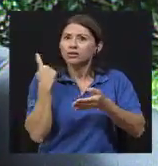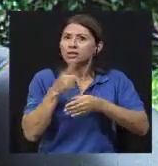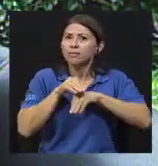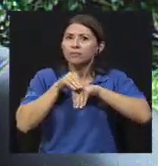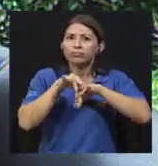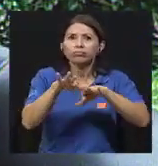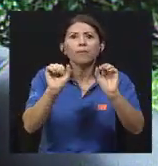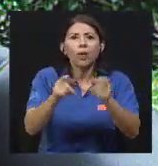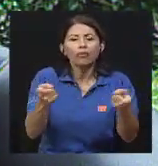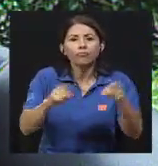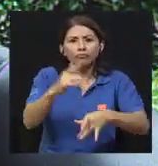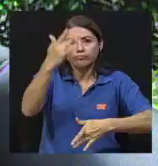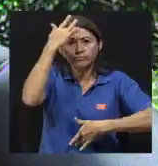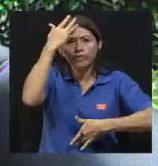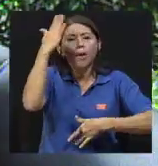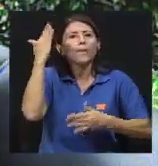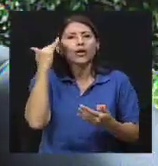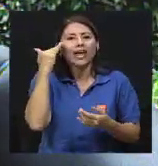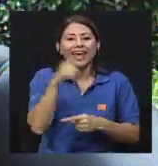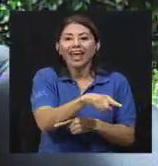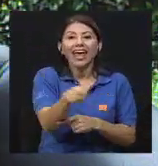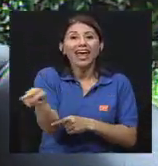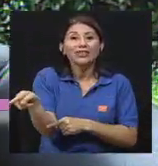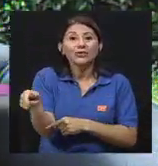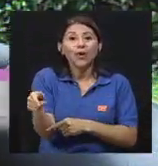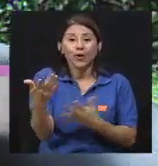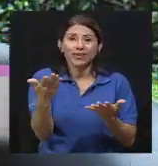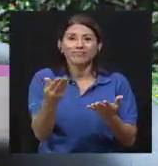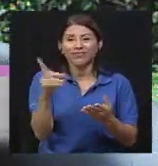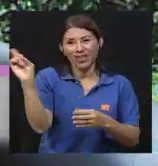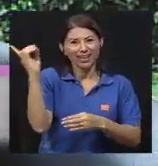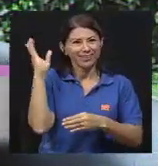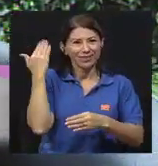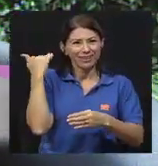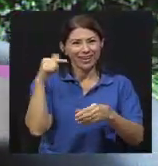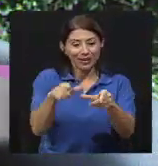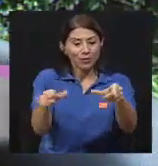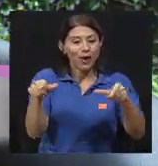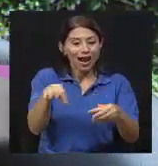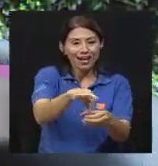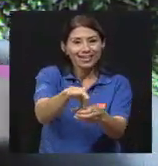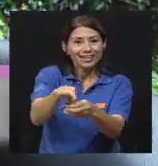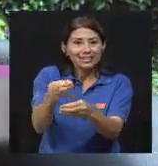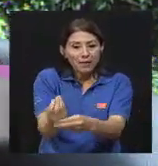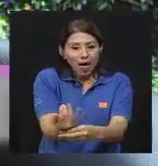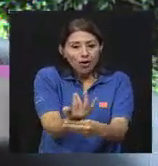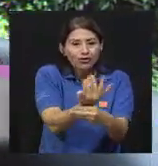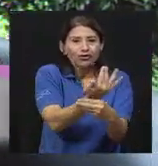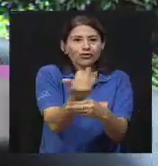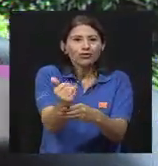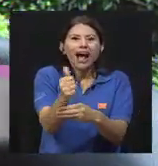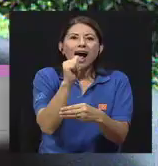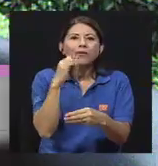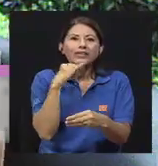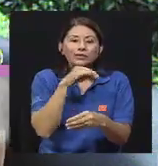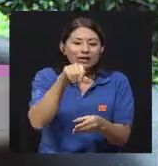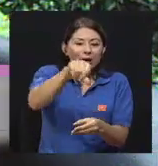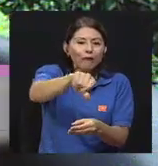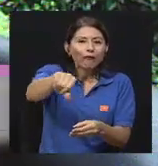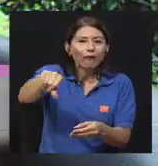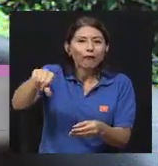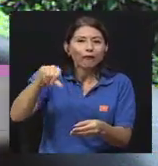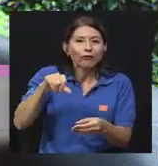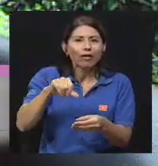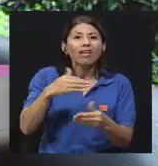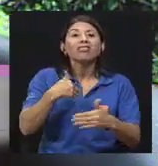origen alimentario. Porque primero, se riegan con aguas negras. Segundo, el lavado que se les da no es suficiente. Y tercero, son